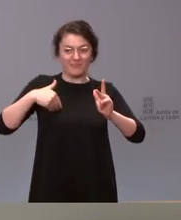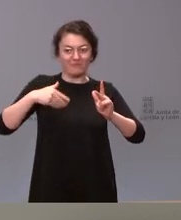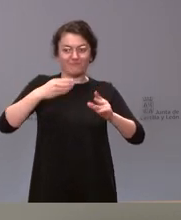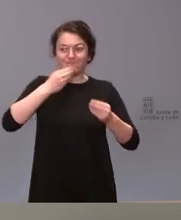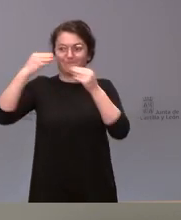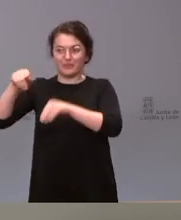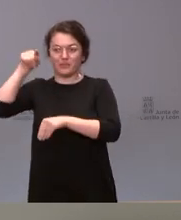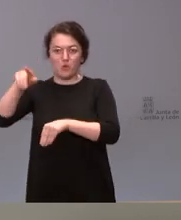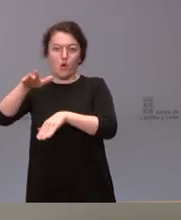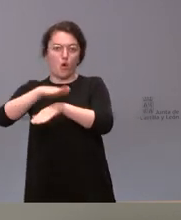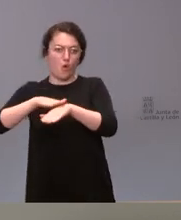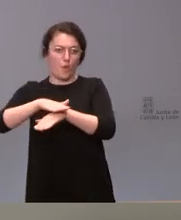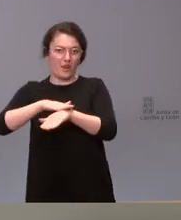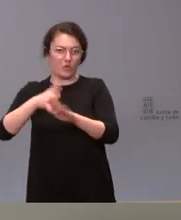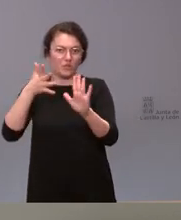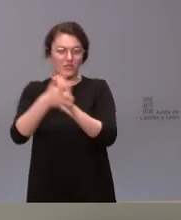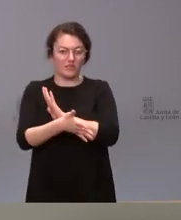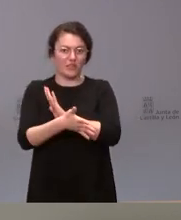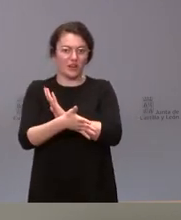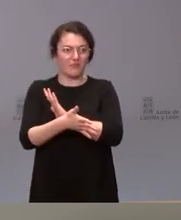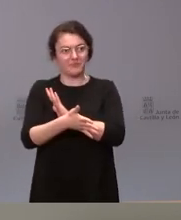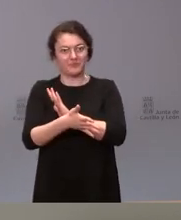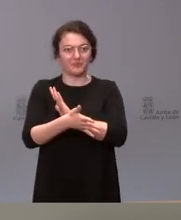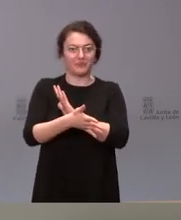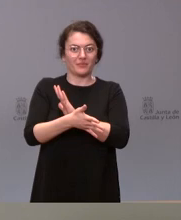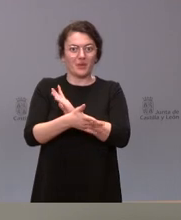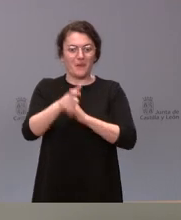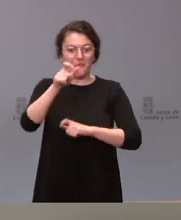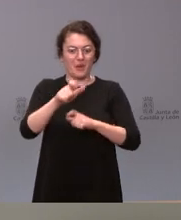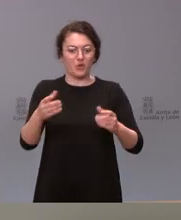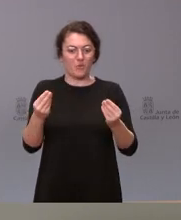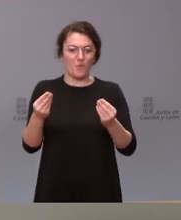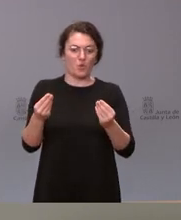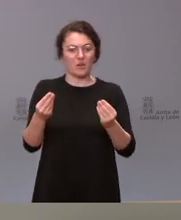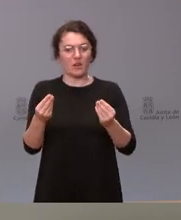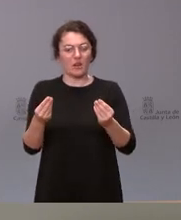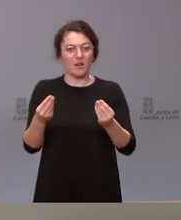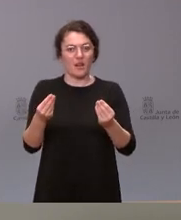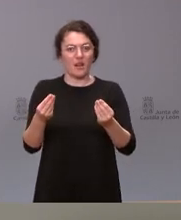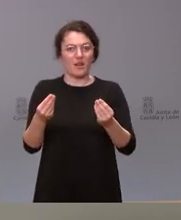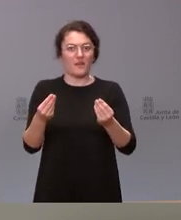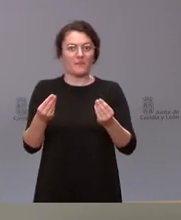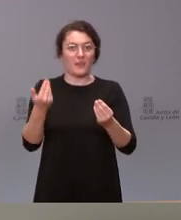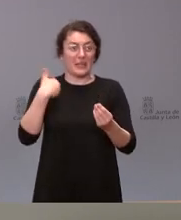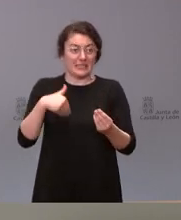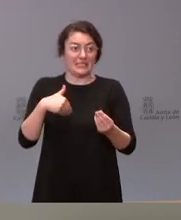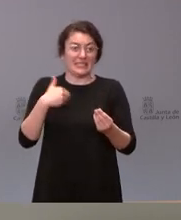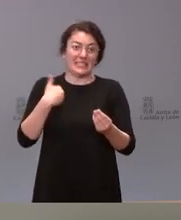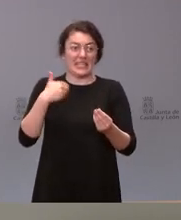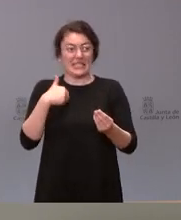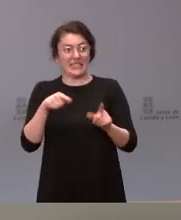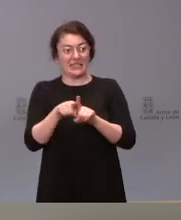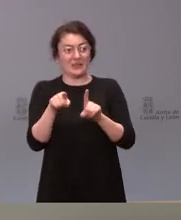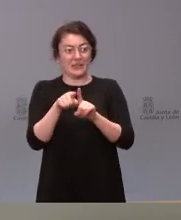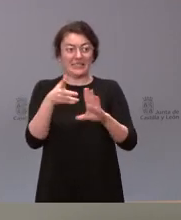es un punto en el que muchas personas establecen ese carácter digamos más de denominación en términos de